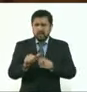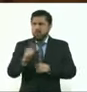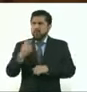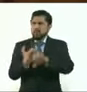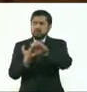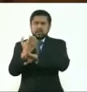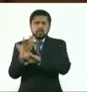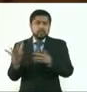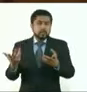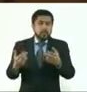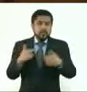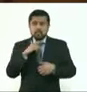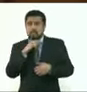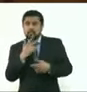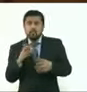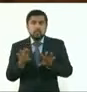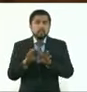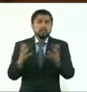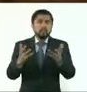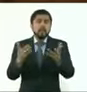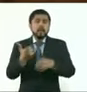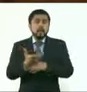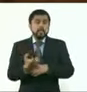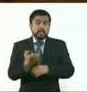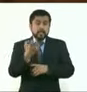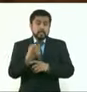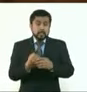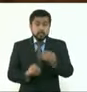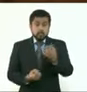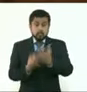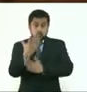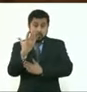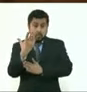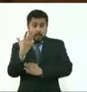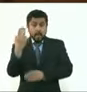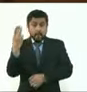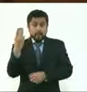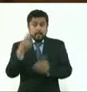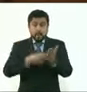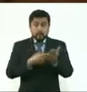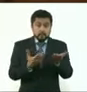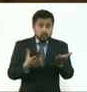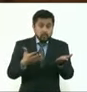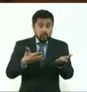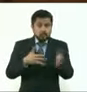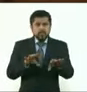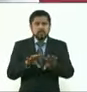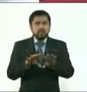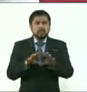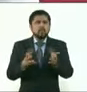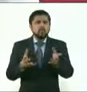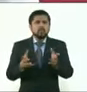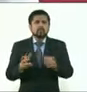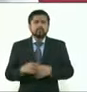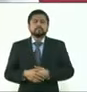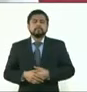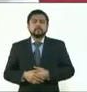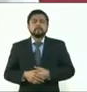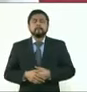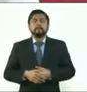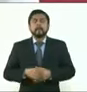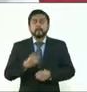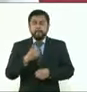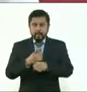estado. ¿Cómo se va a aplicar estas nuevas multas que entraron en el Código Fiscal? Mire, primero decirle a toda la población